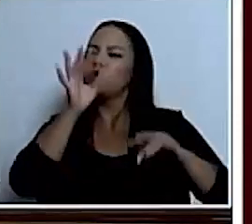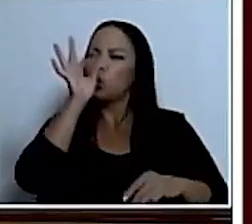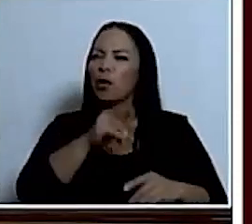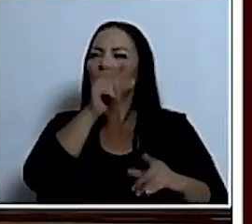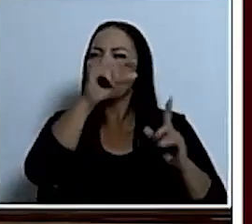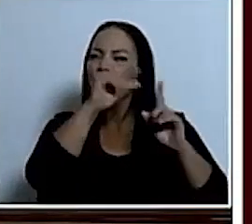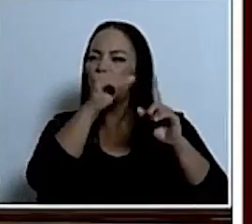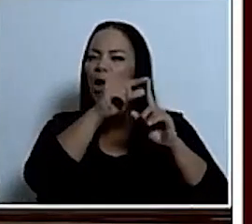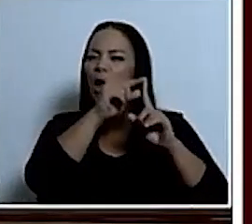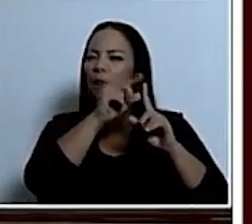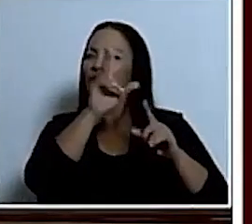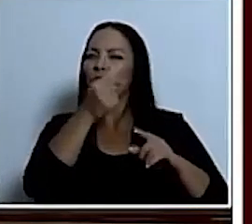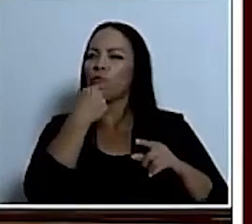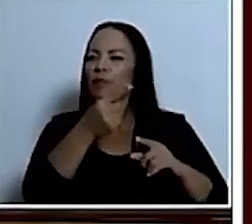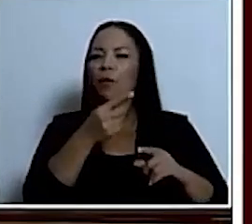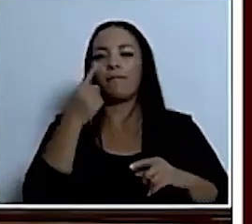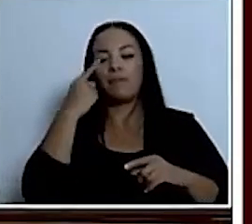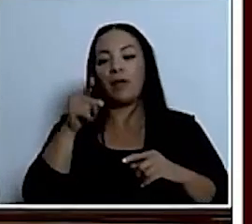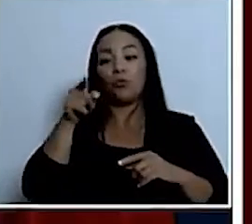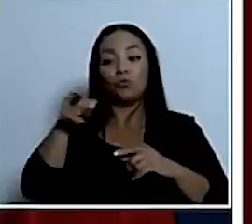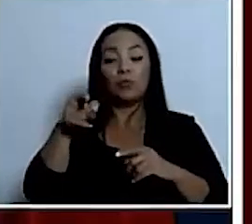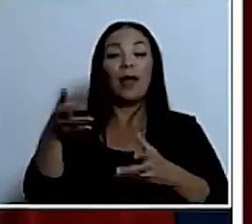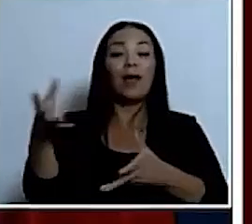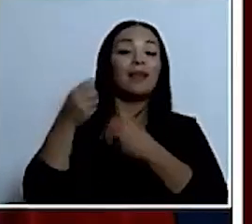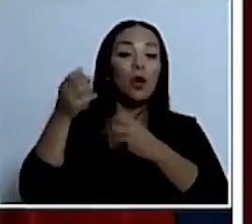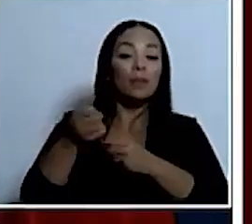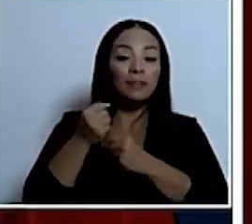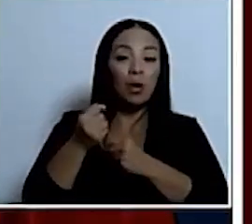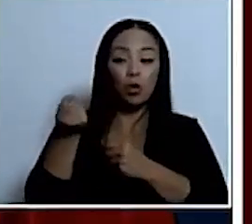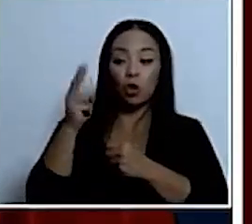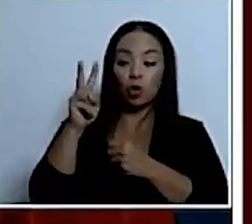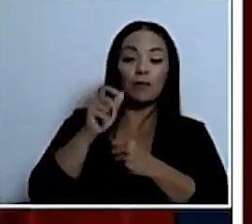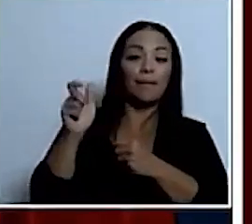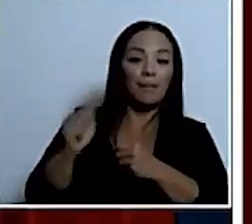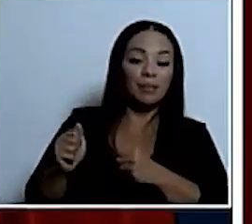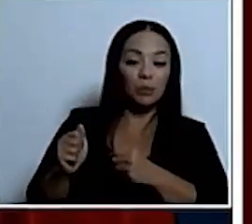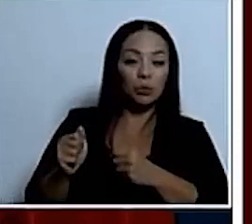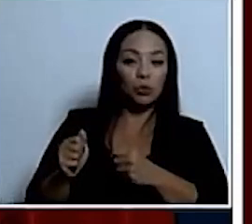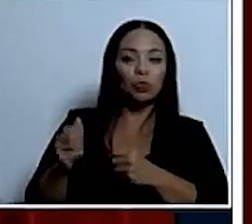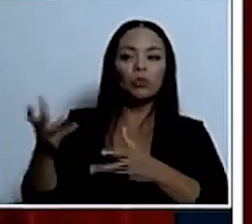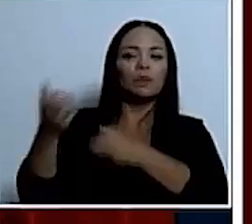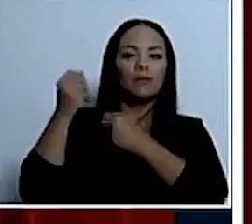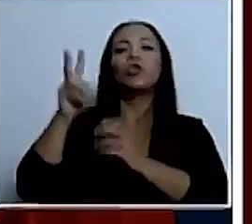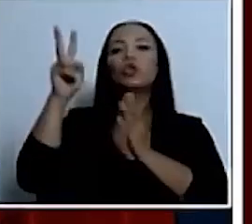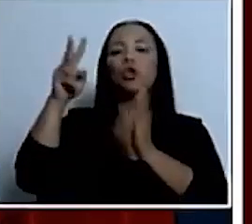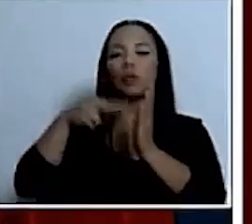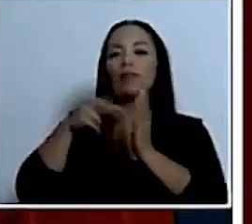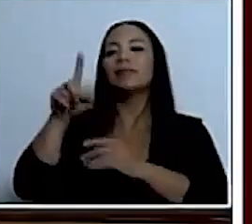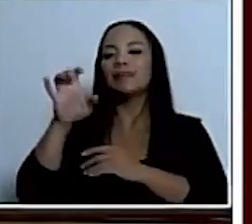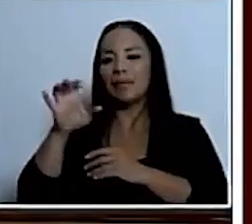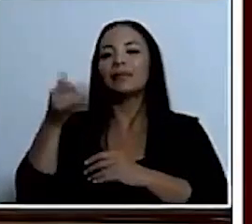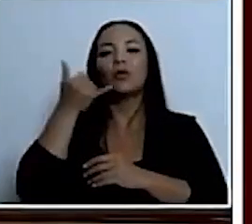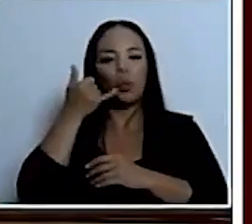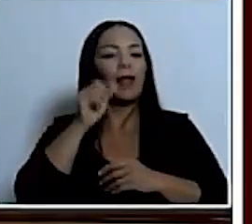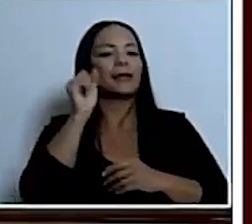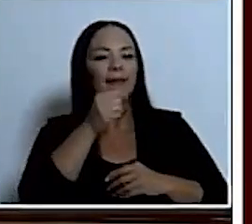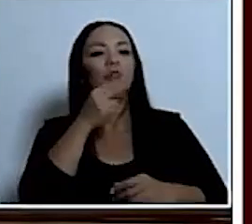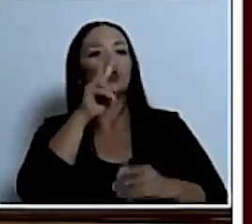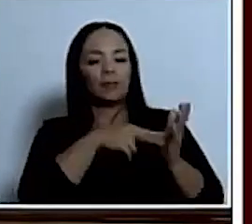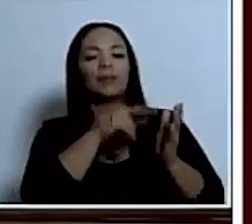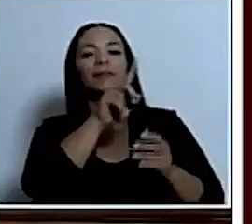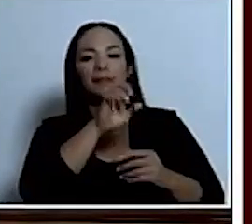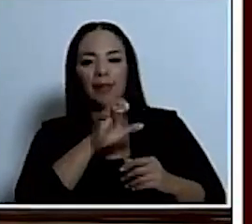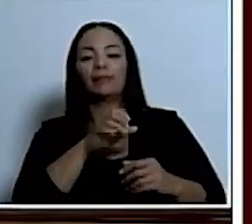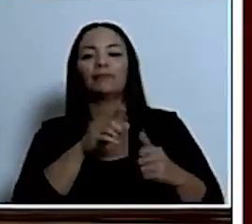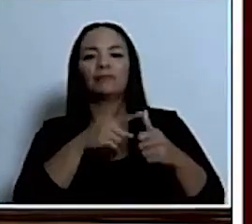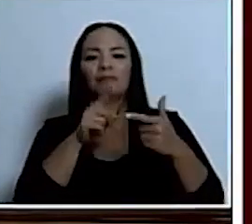¿Usted ha decomisado en estos, digamos, 12 meses, 2.000 celulares? 2.100 celulares, más de 40 kilos de